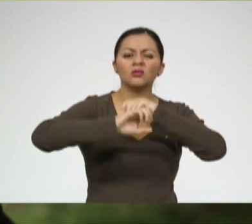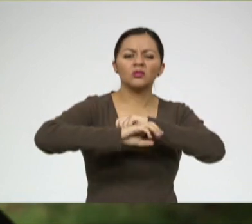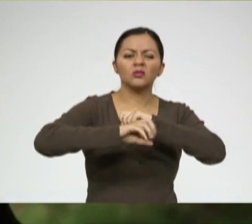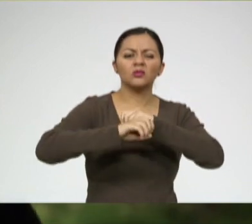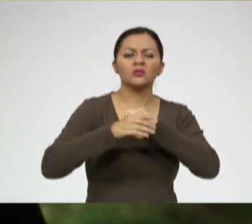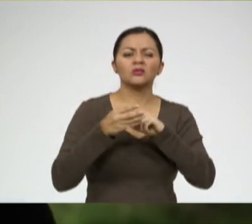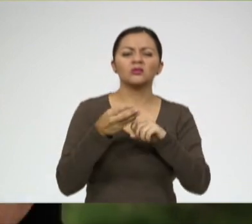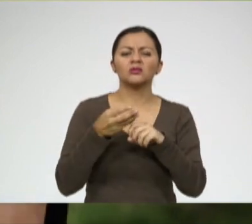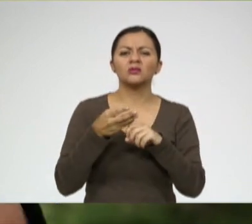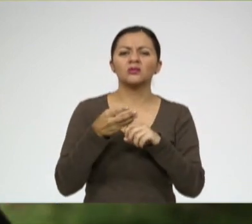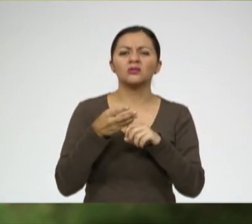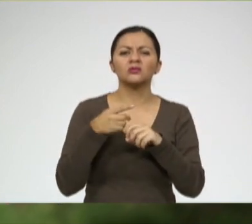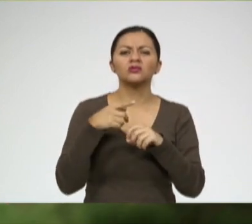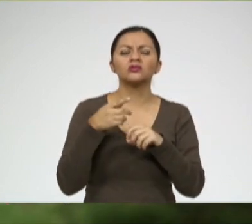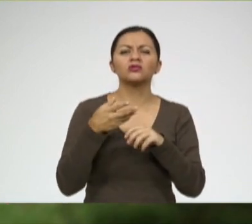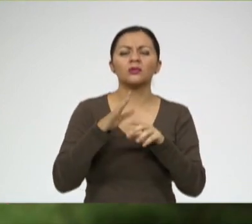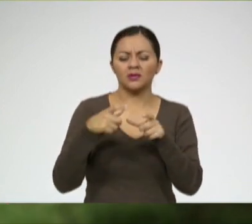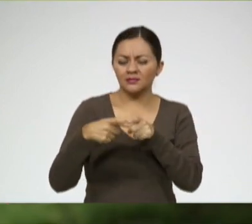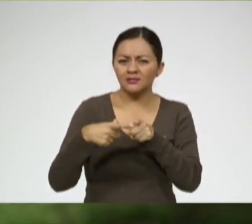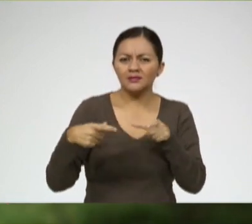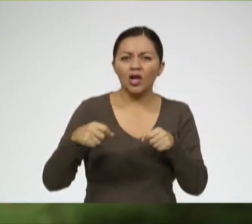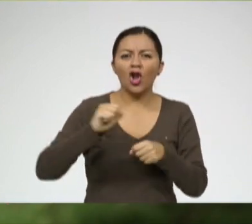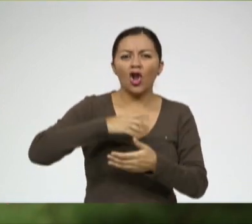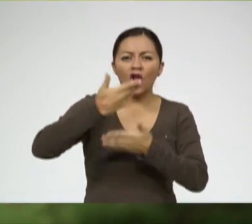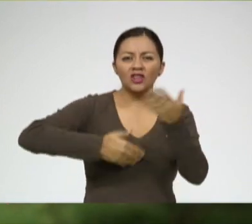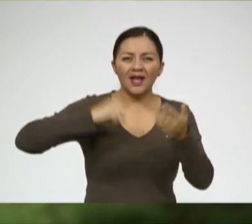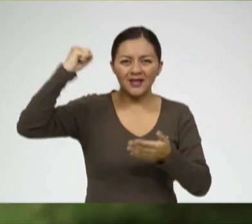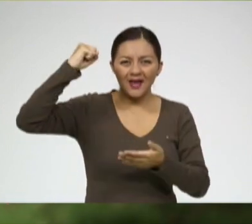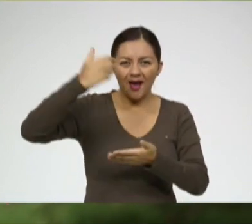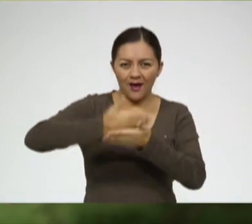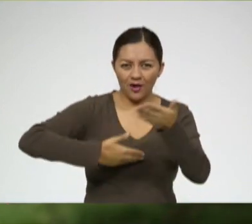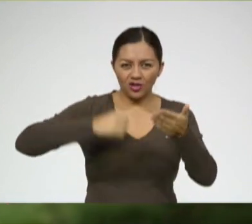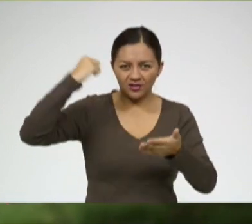de los guachitos estos, que te da dinero.